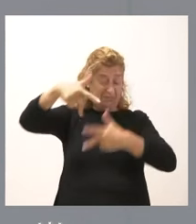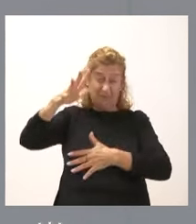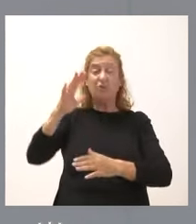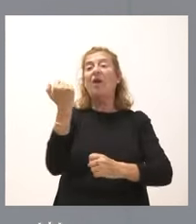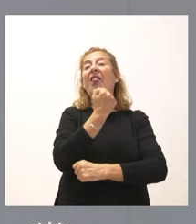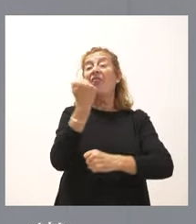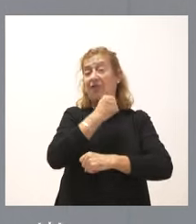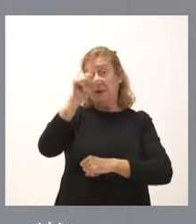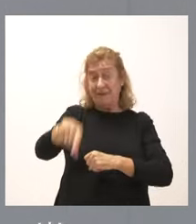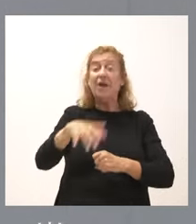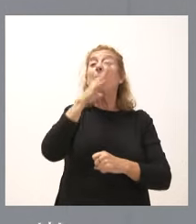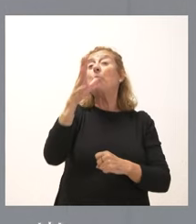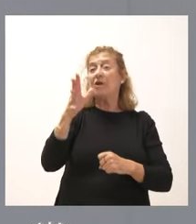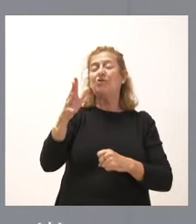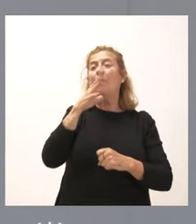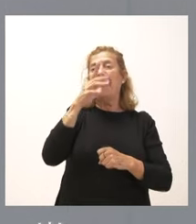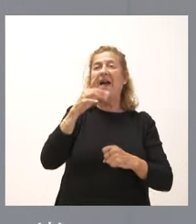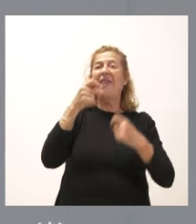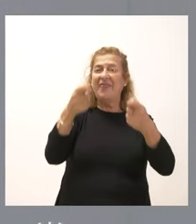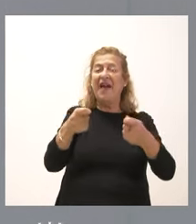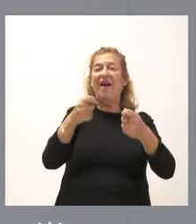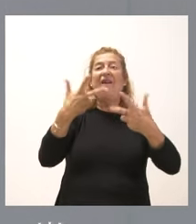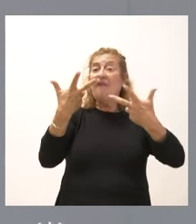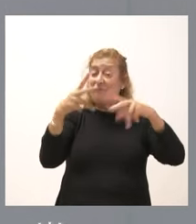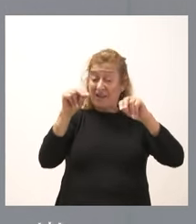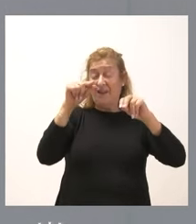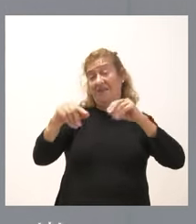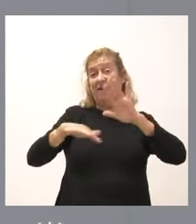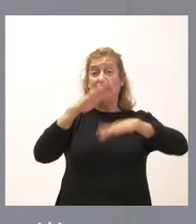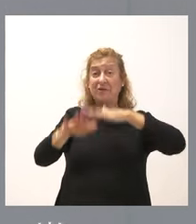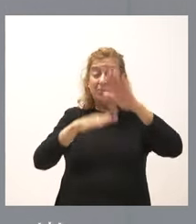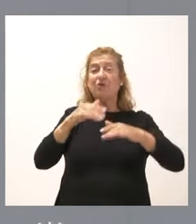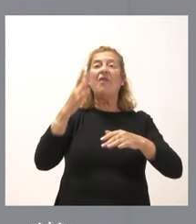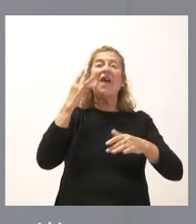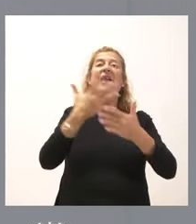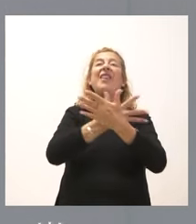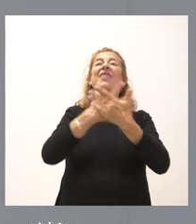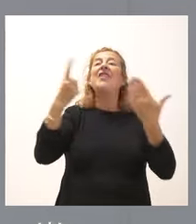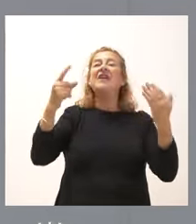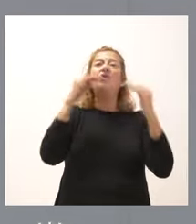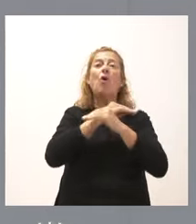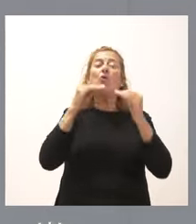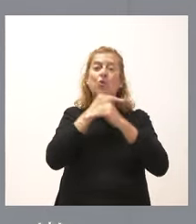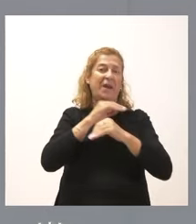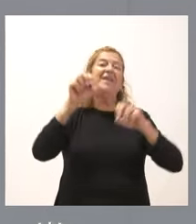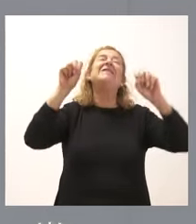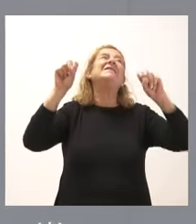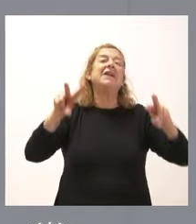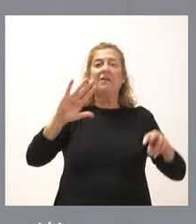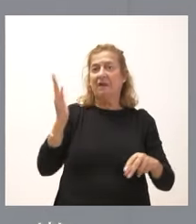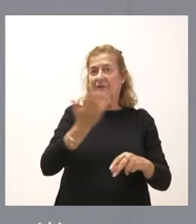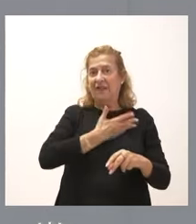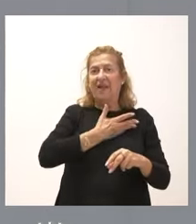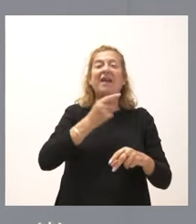Por eso hemos tomado como referencia, para establecer el fin de este proceso para este año, el 16 de octubre, sin perjuicio de que los casos,